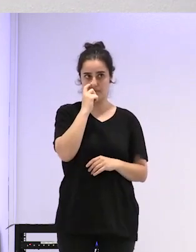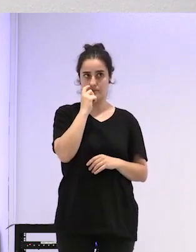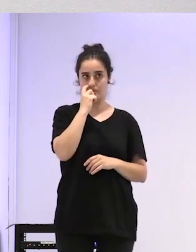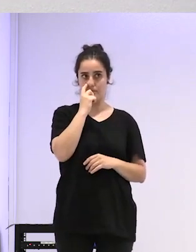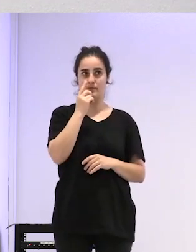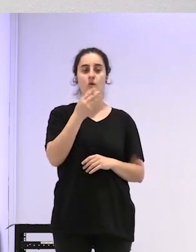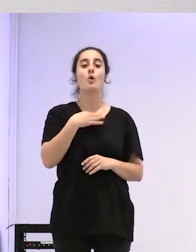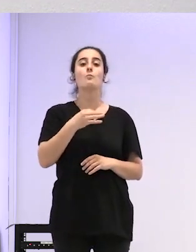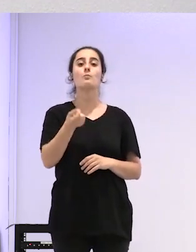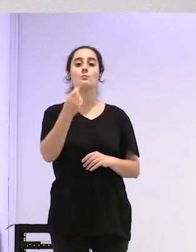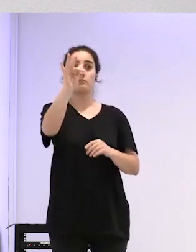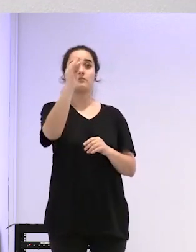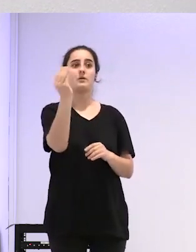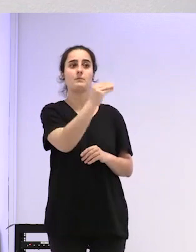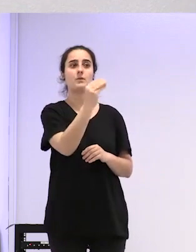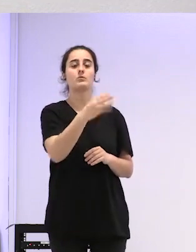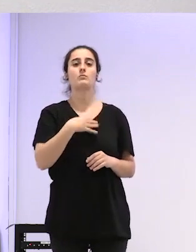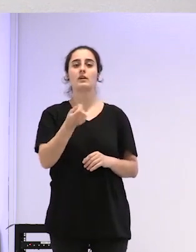se llama